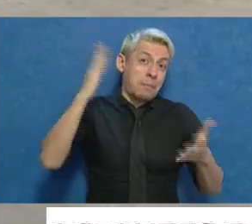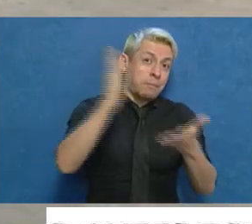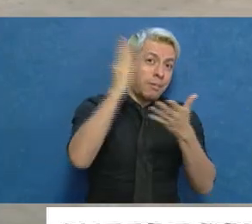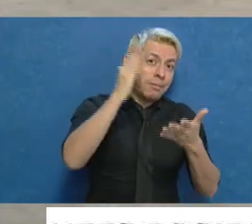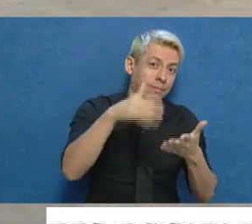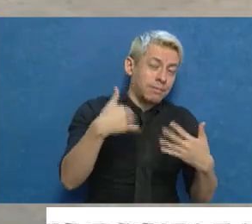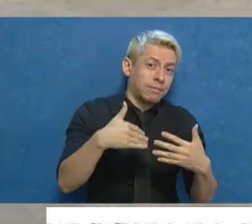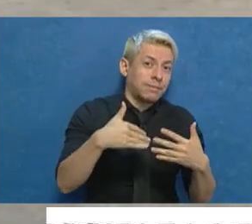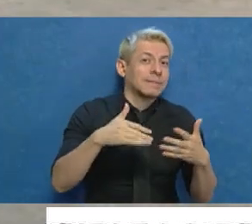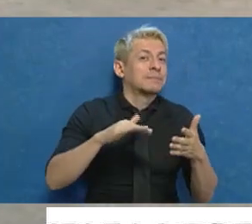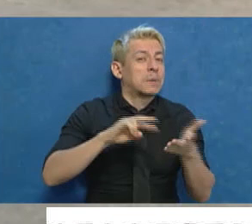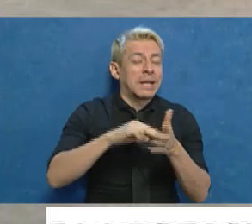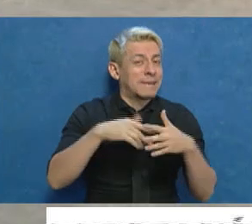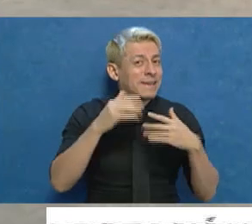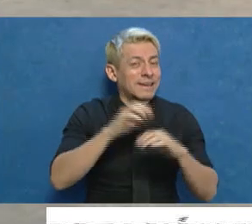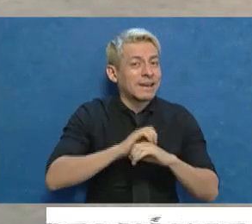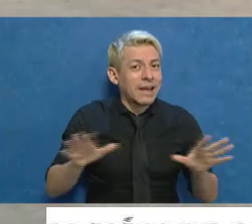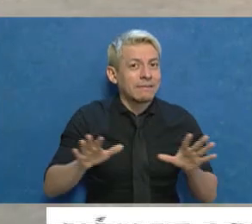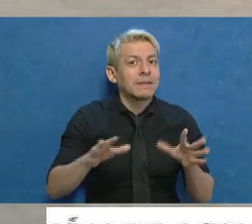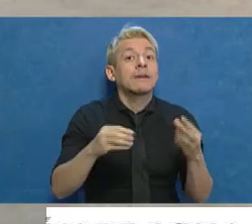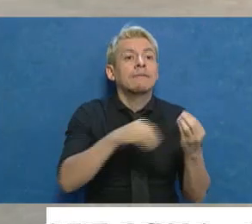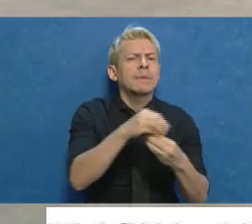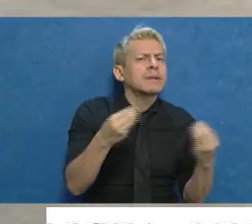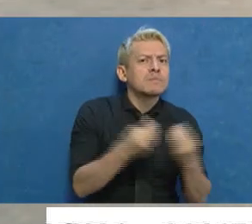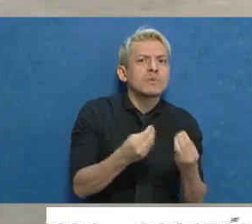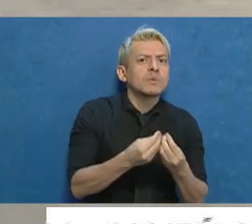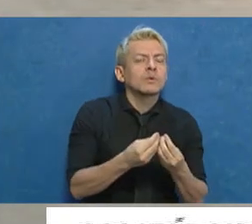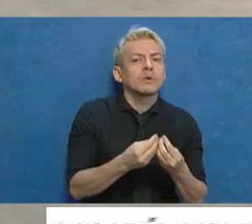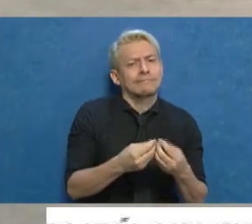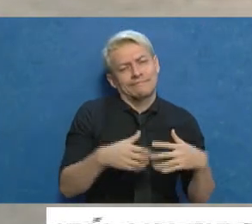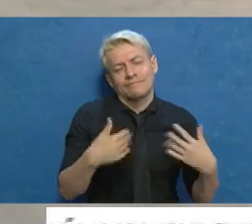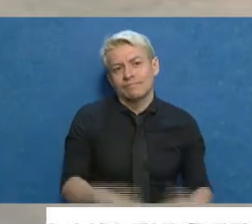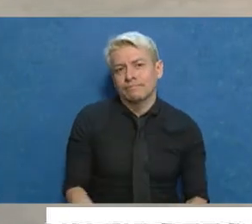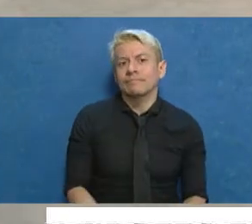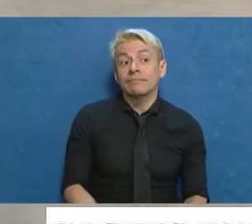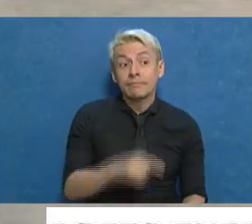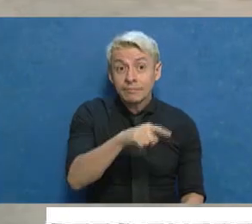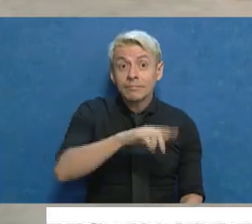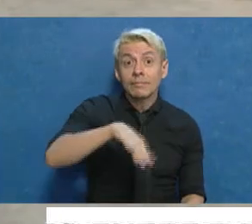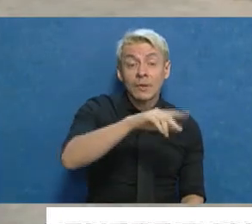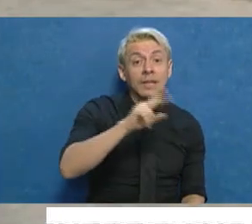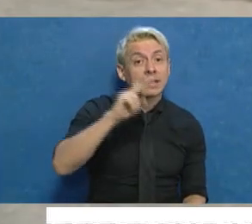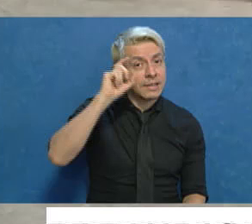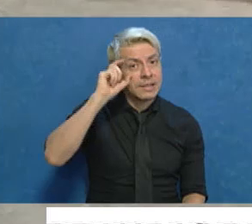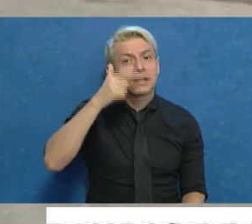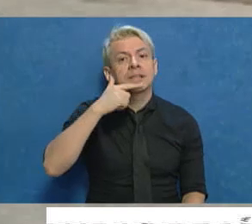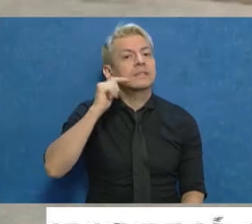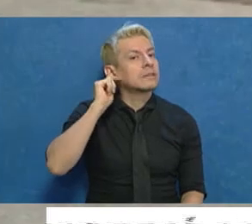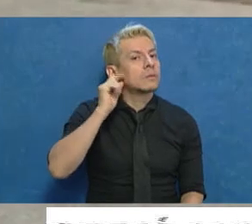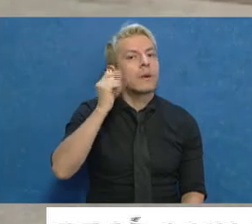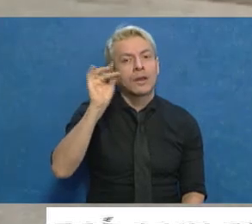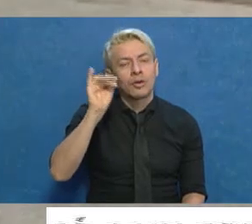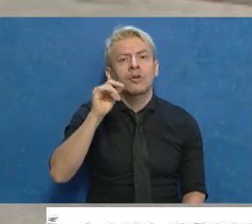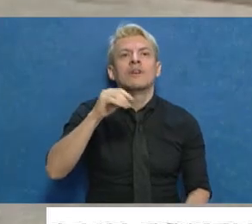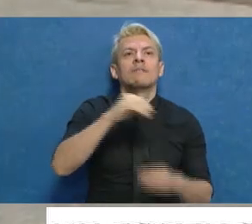bastante críticas con muchas familias. Las familias hoy en día relevadas son muchísimas, solamente acá en la zona de resguardo tenemos más de 150 familias.